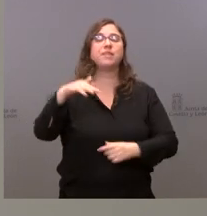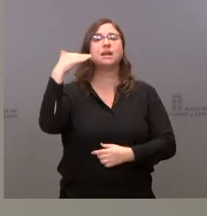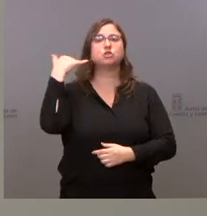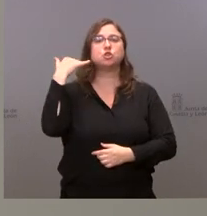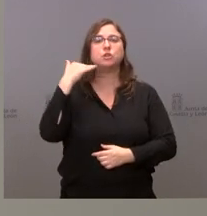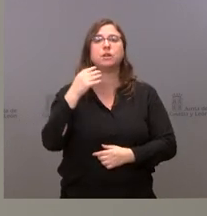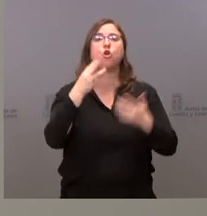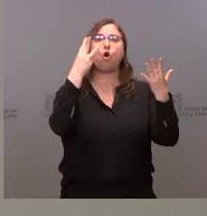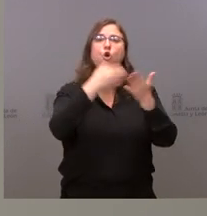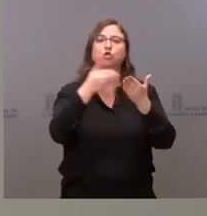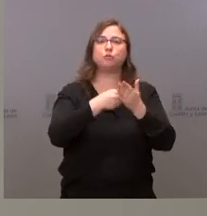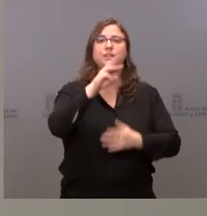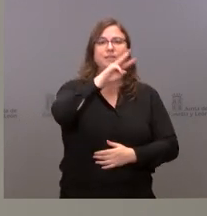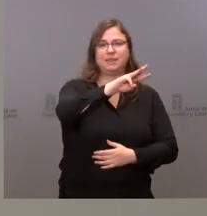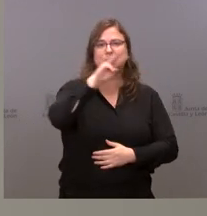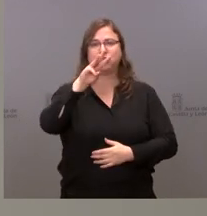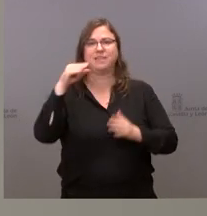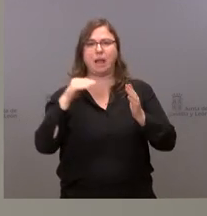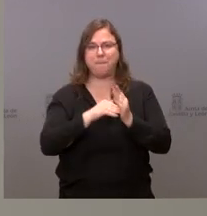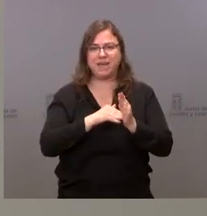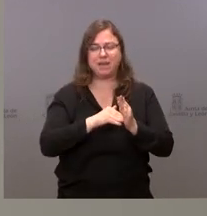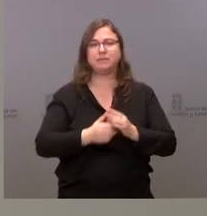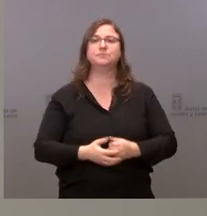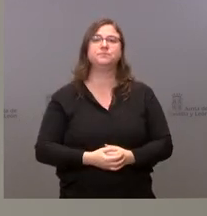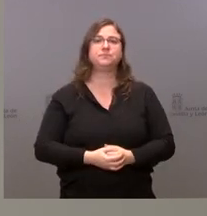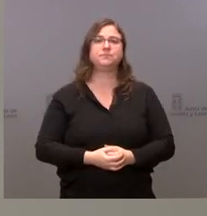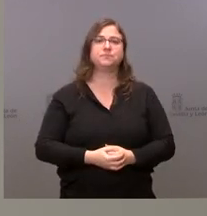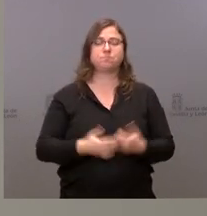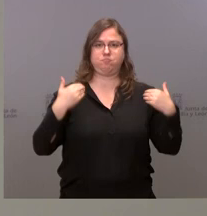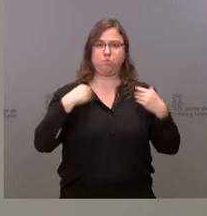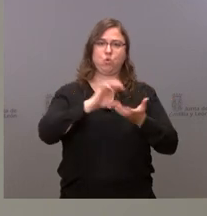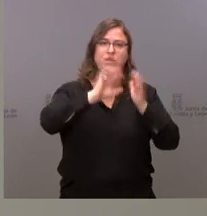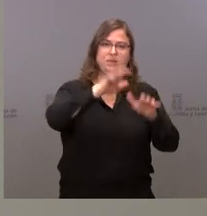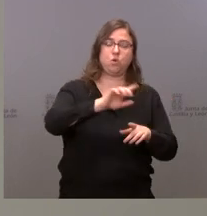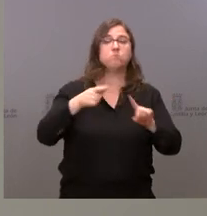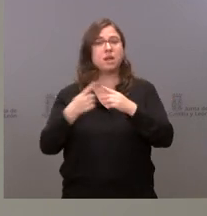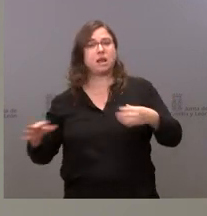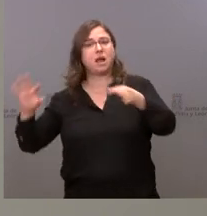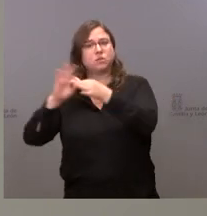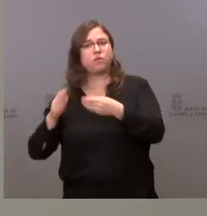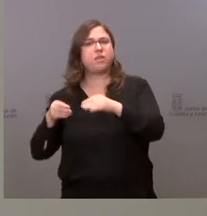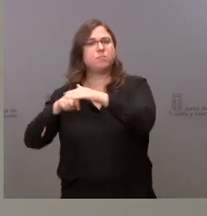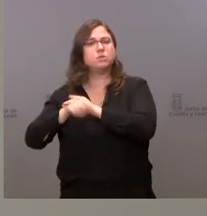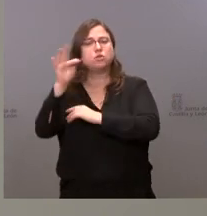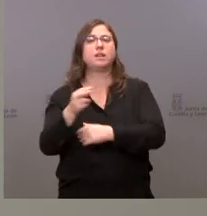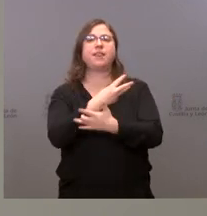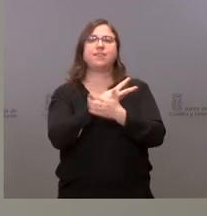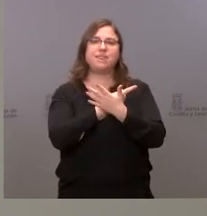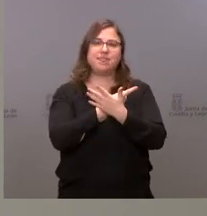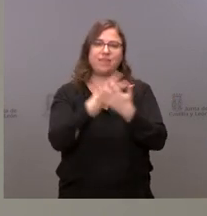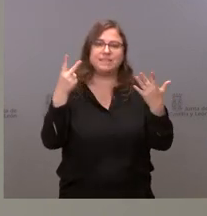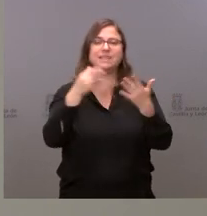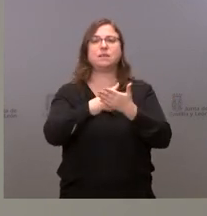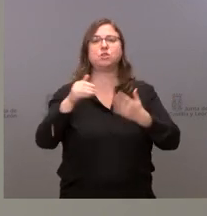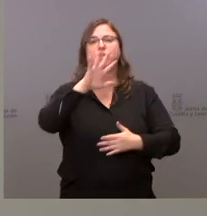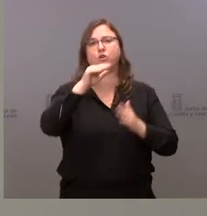son 8.330.703,08 de aportación de la Junta, con una inversión asociada total de 17.005